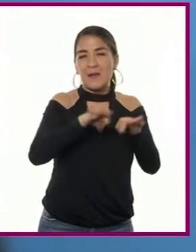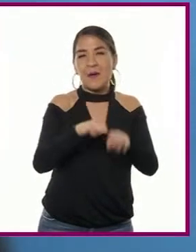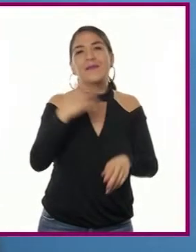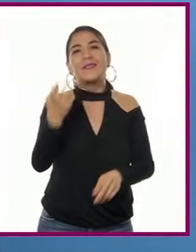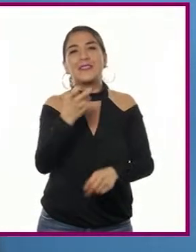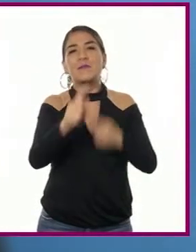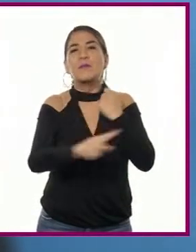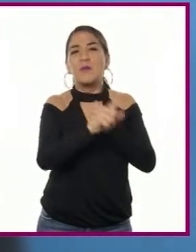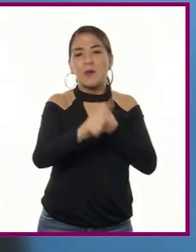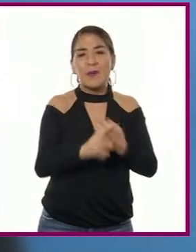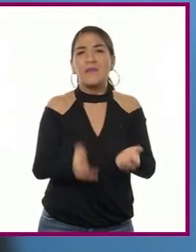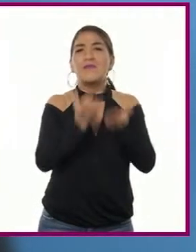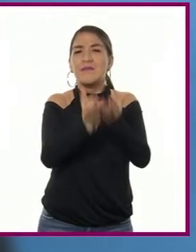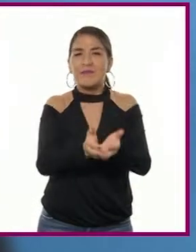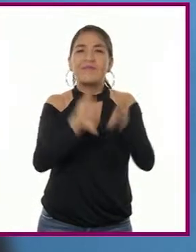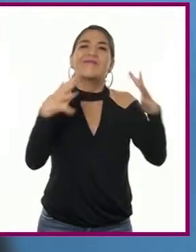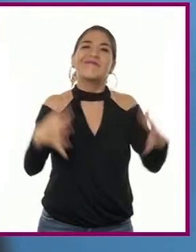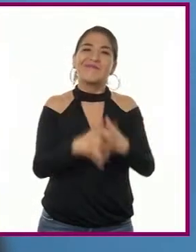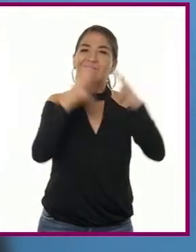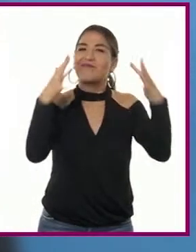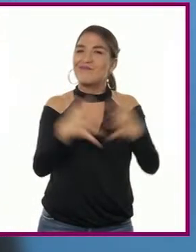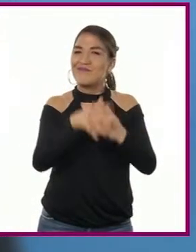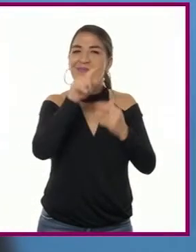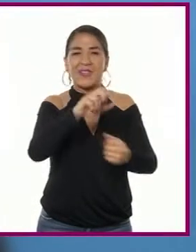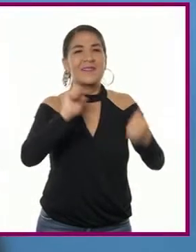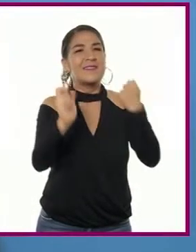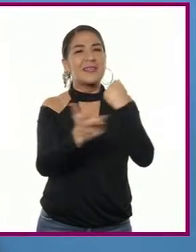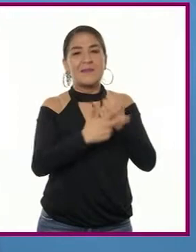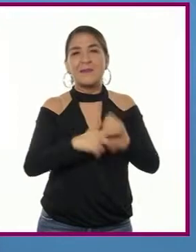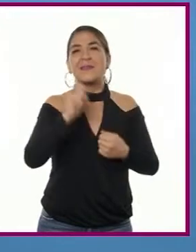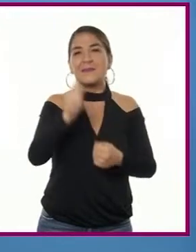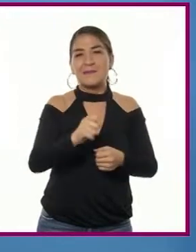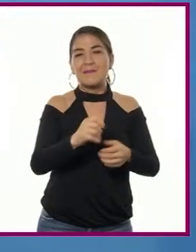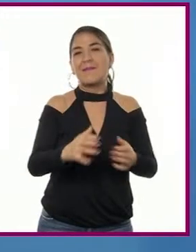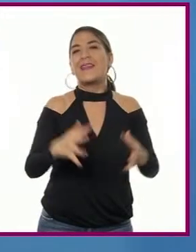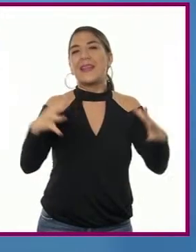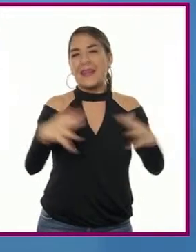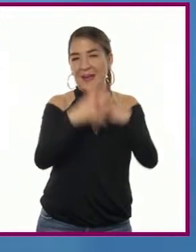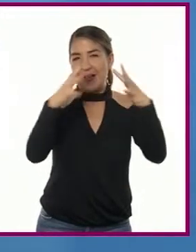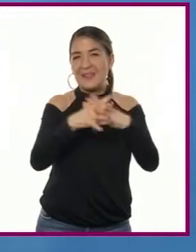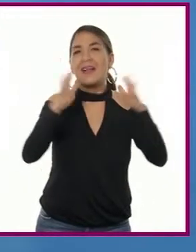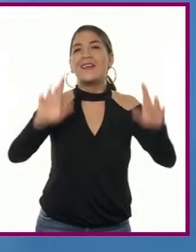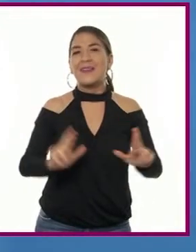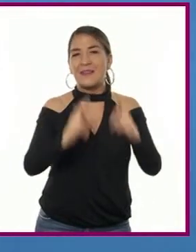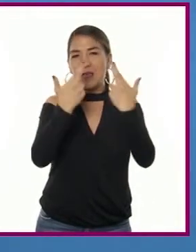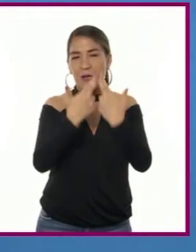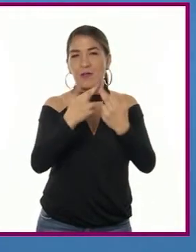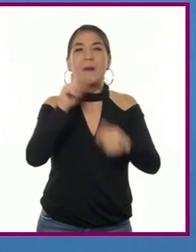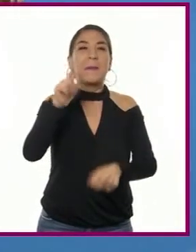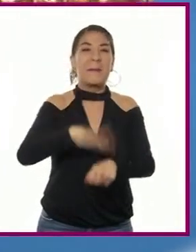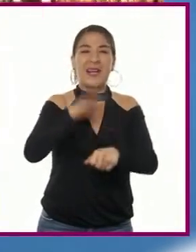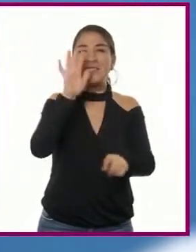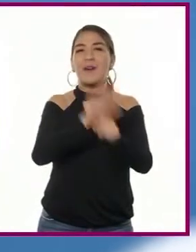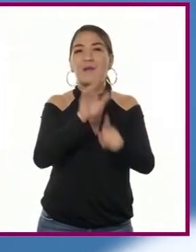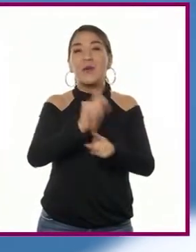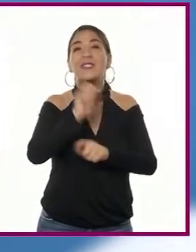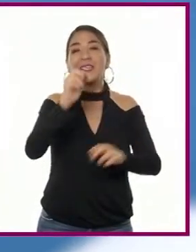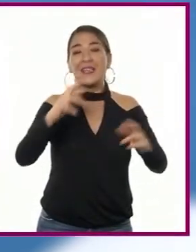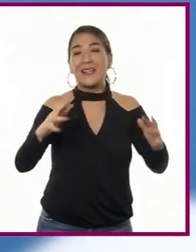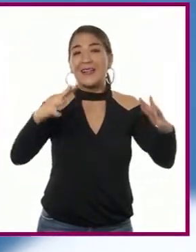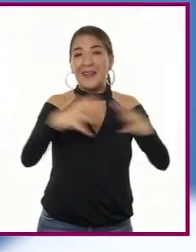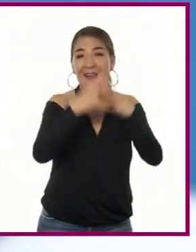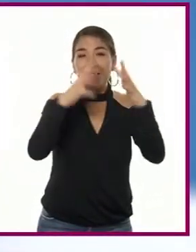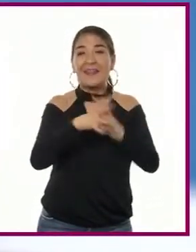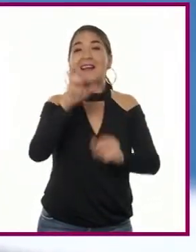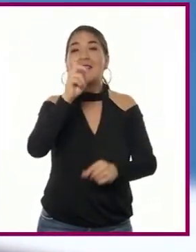se sumaron las constantes guerras europeas, como las llamadas guerras de religión o la famosa guerra de los 30 años, las